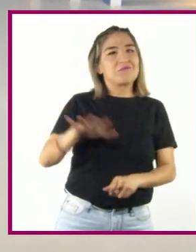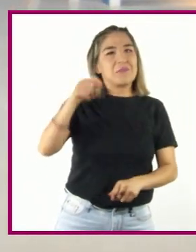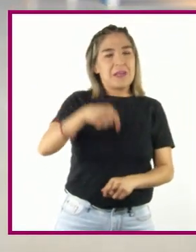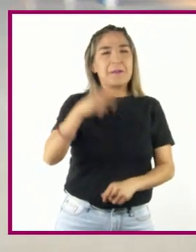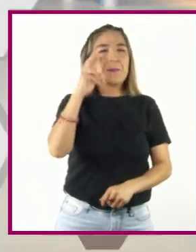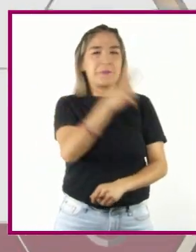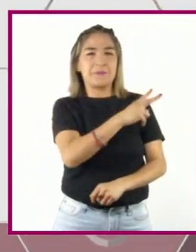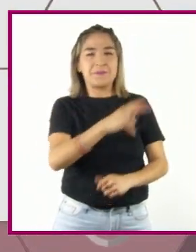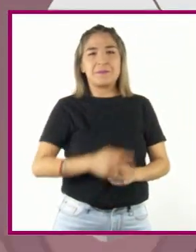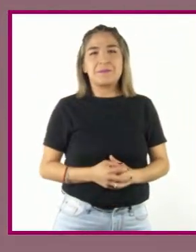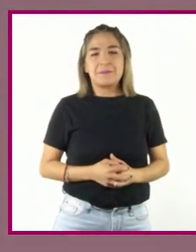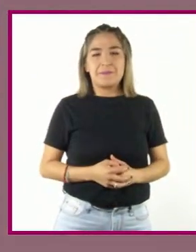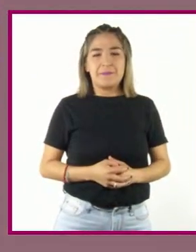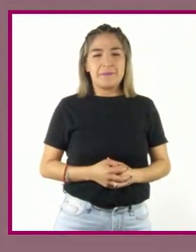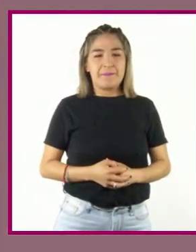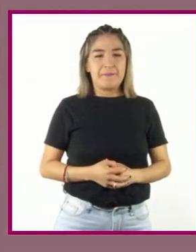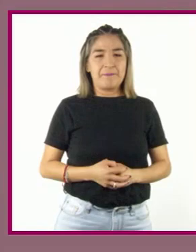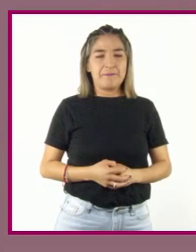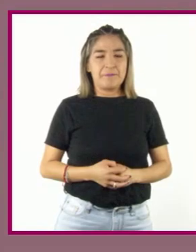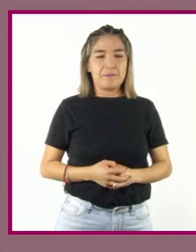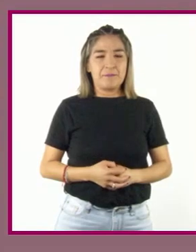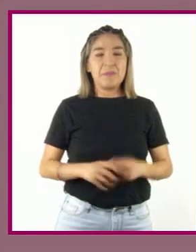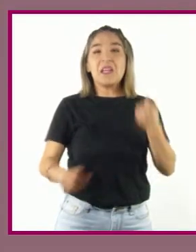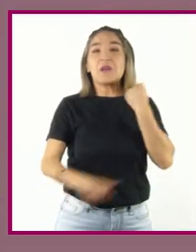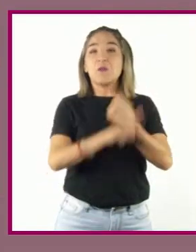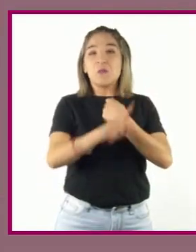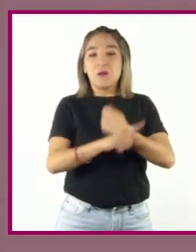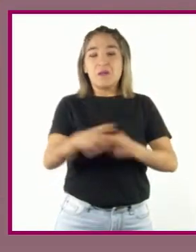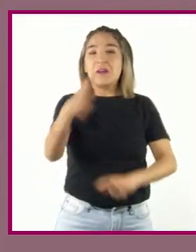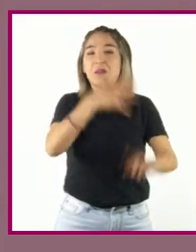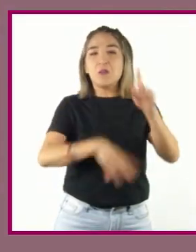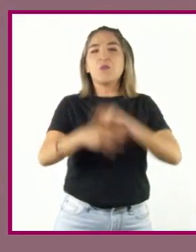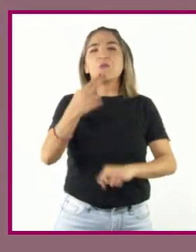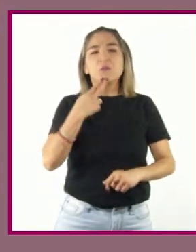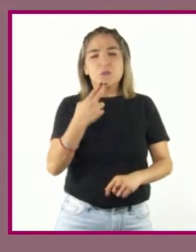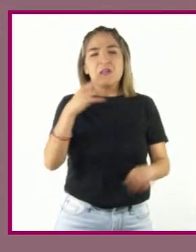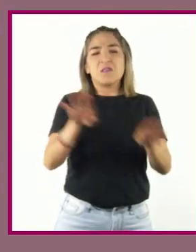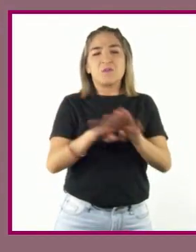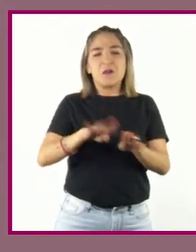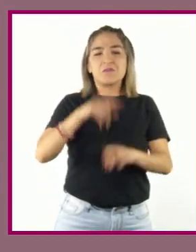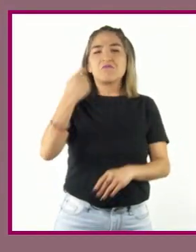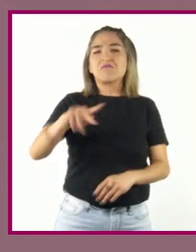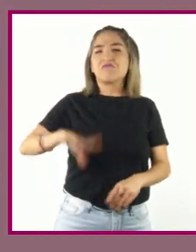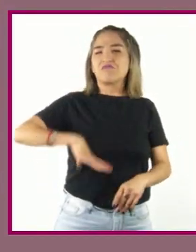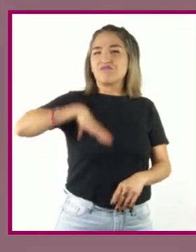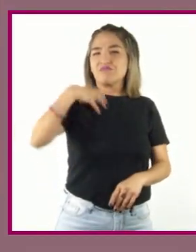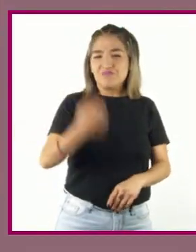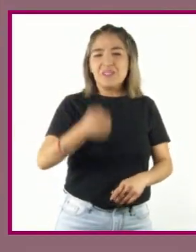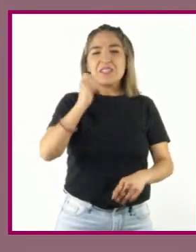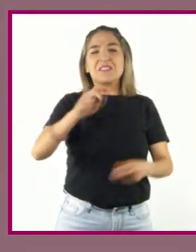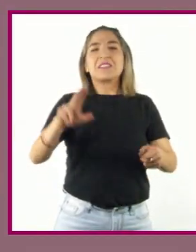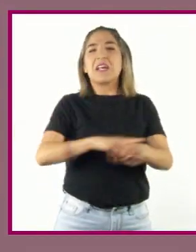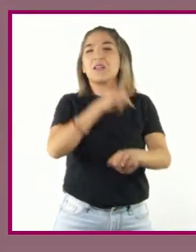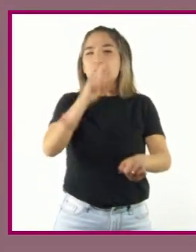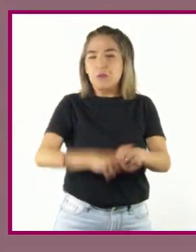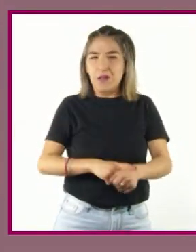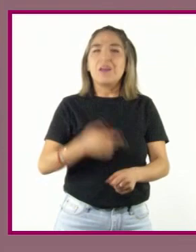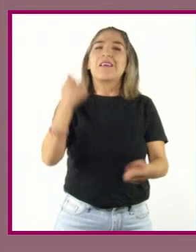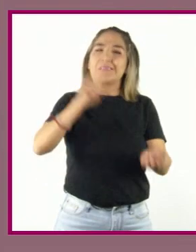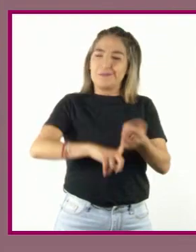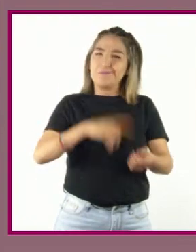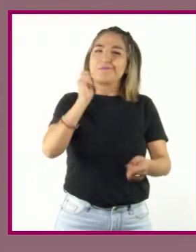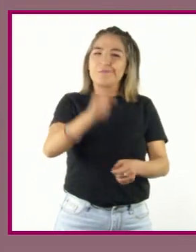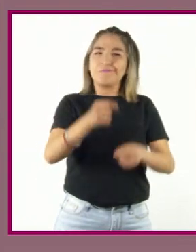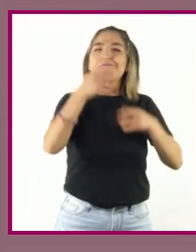video. En un conflicto territorial por el uso o posesión de los recursos naturales, intervienen múltiples